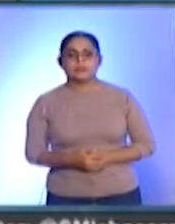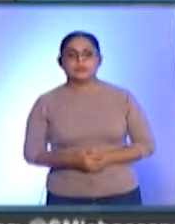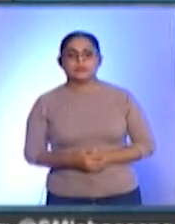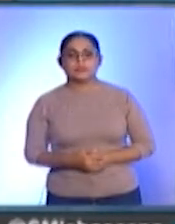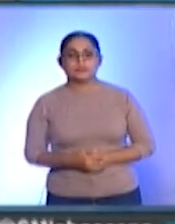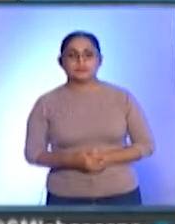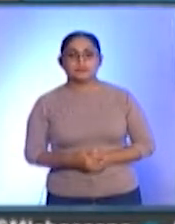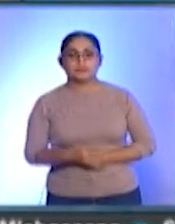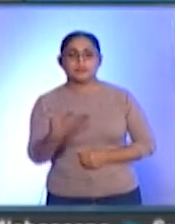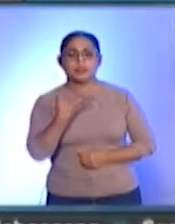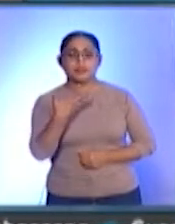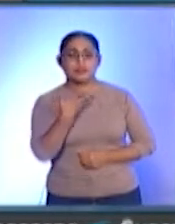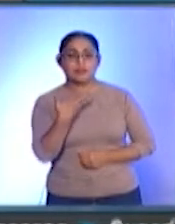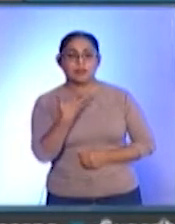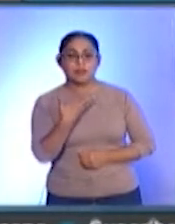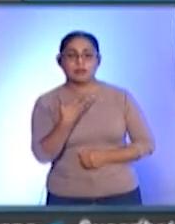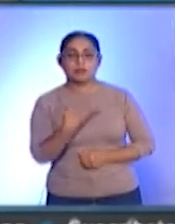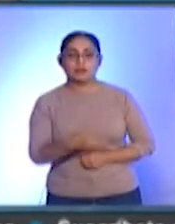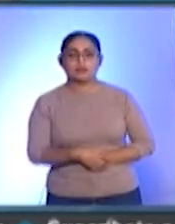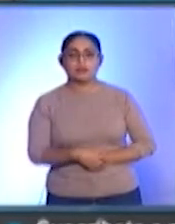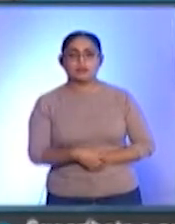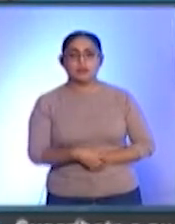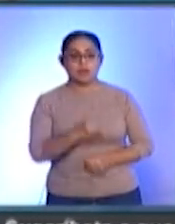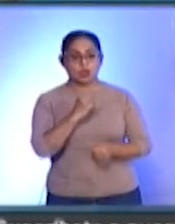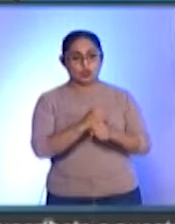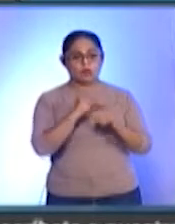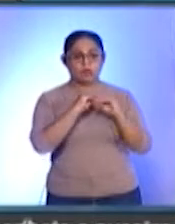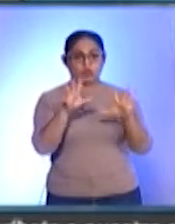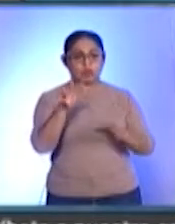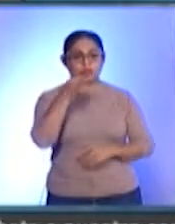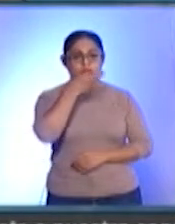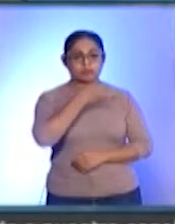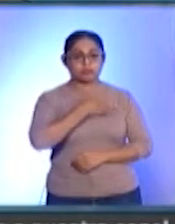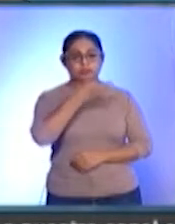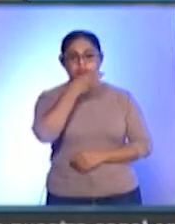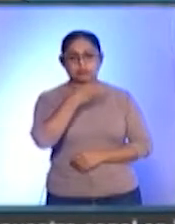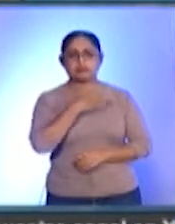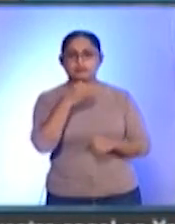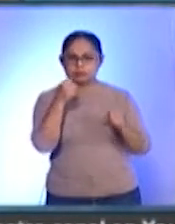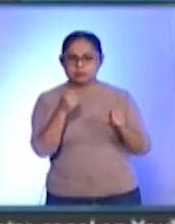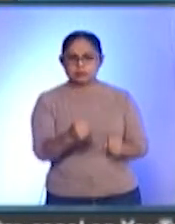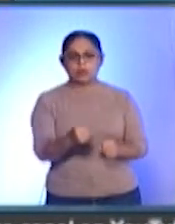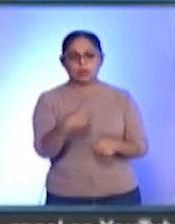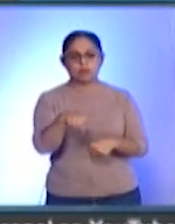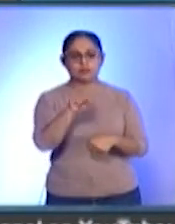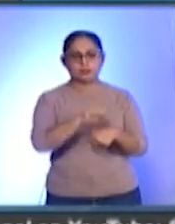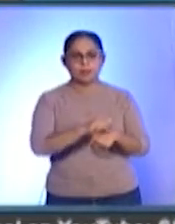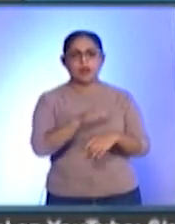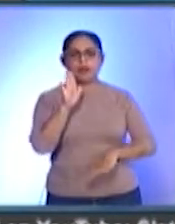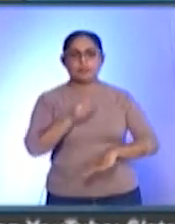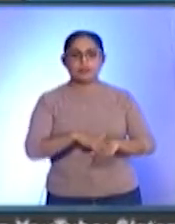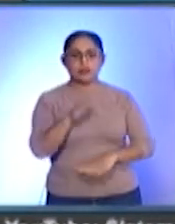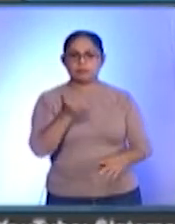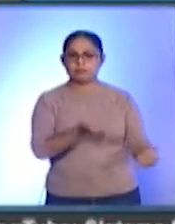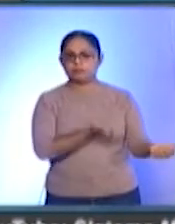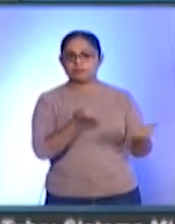están sobre todo informándonos que en esta siguiente semana puede arribar más vacuna a Michoacán.